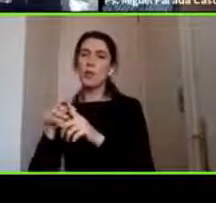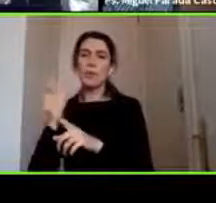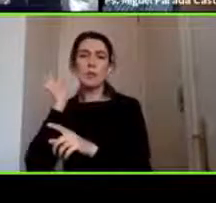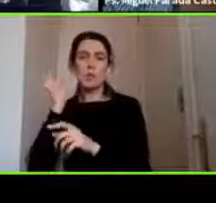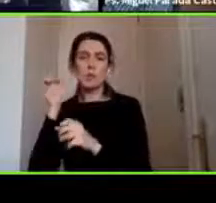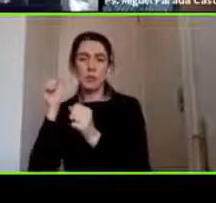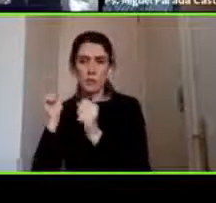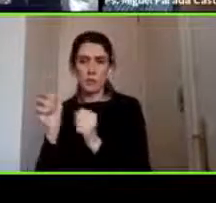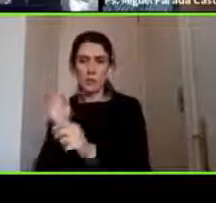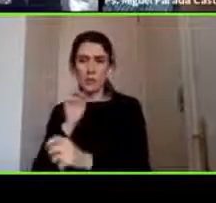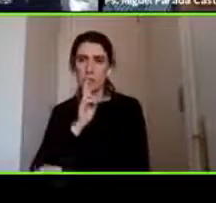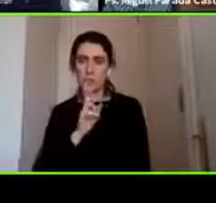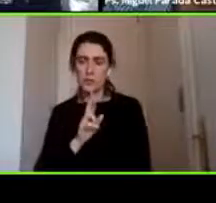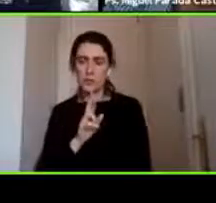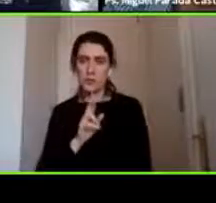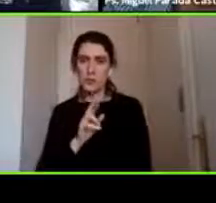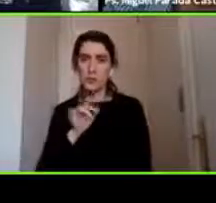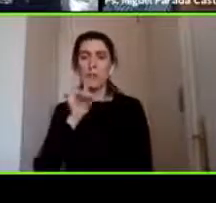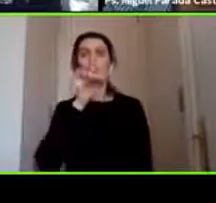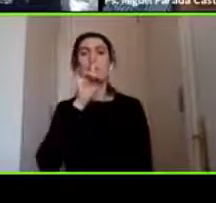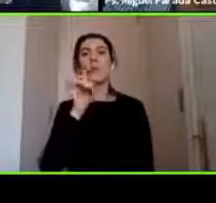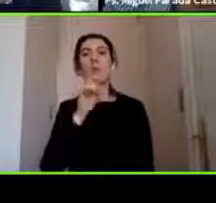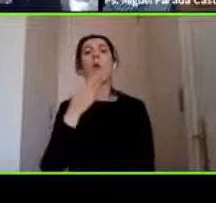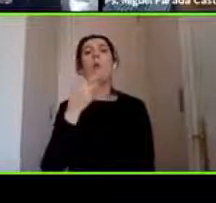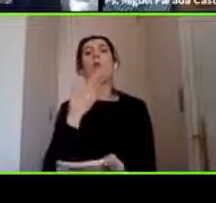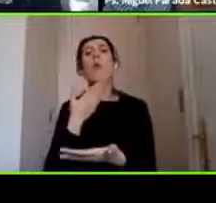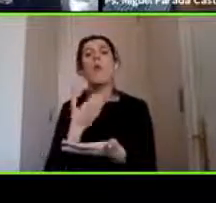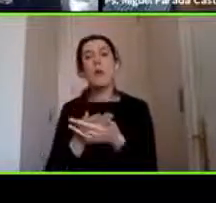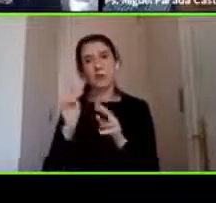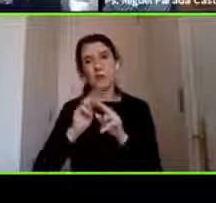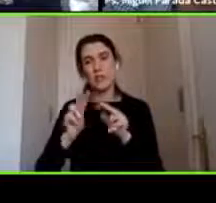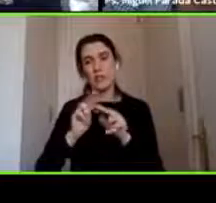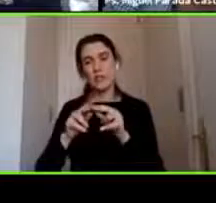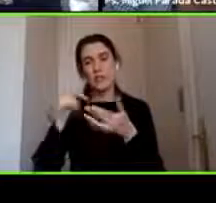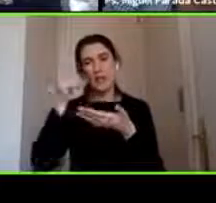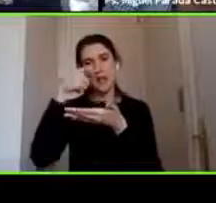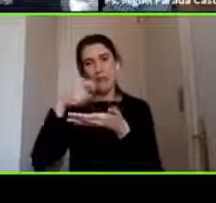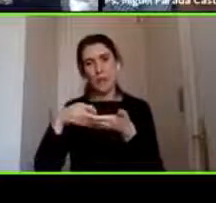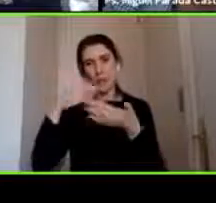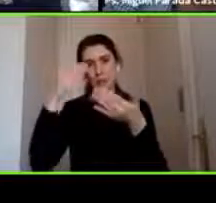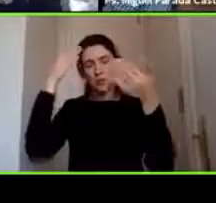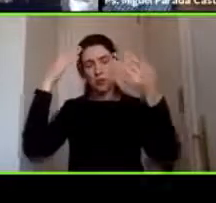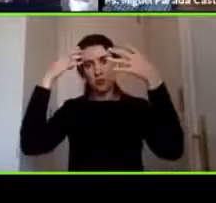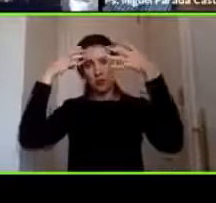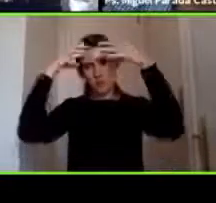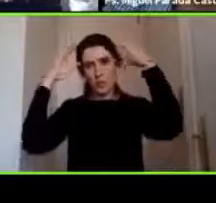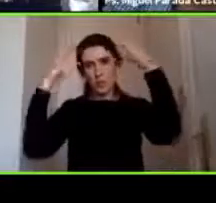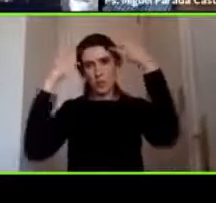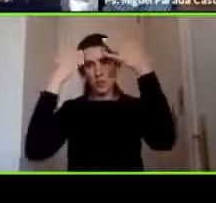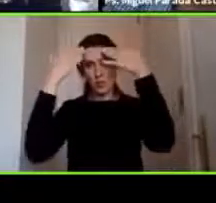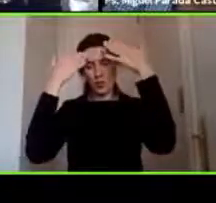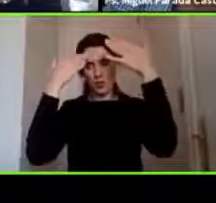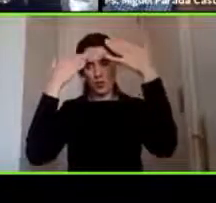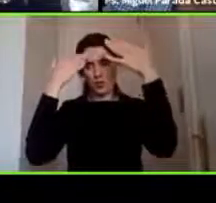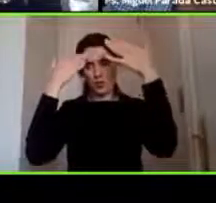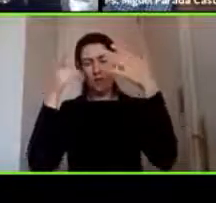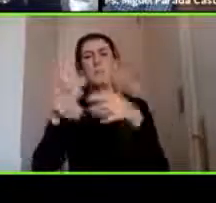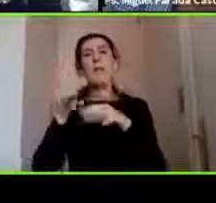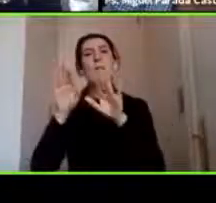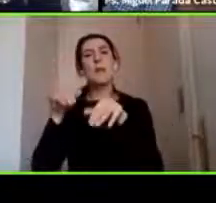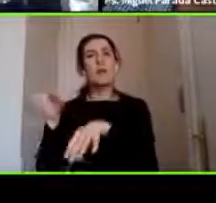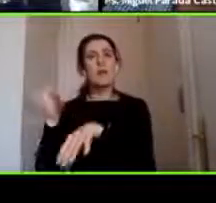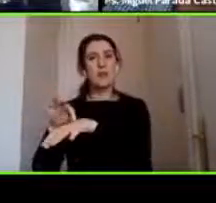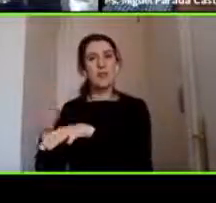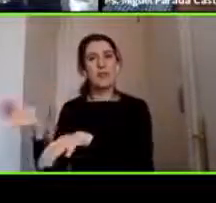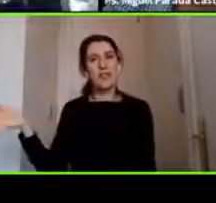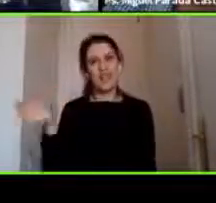cuándo hacer la evaluación neuropsicológica porque lo mismo que mencionaba Ingrid acerca de que bueno precisamente por esta instancia estamos tratando de